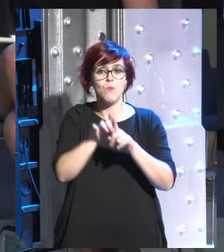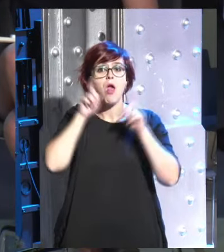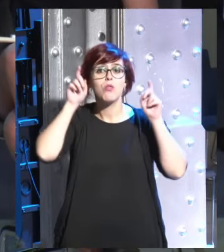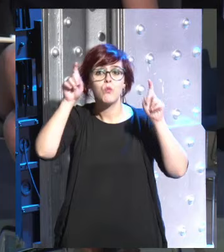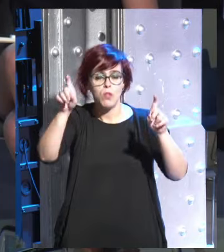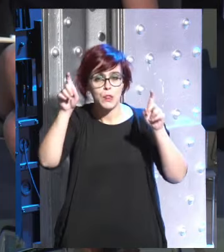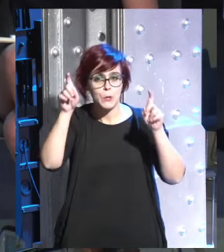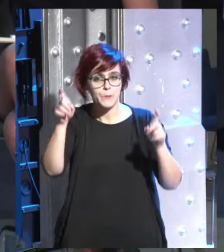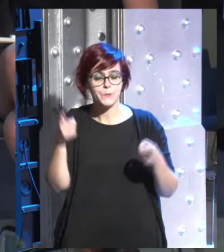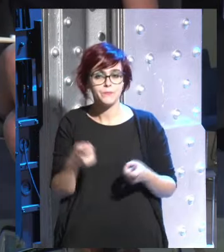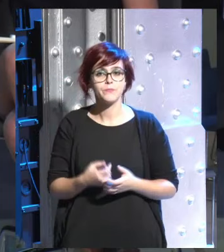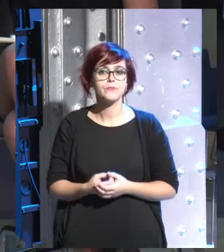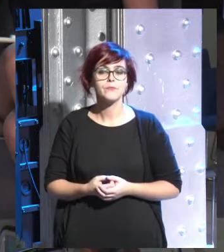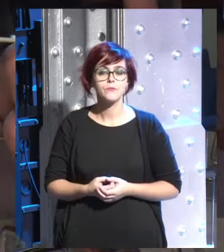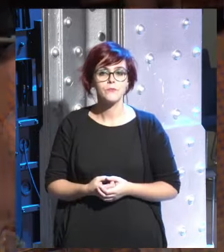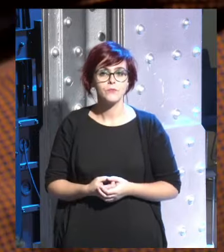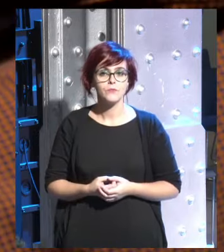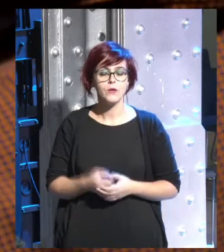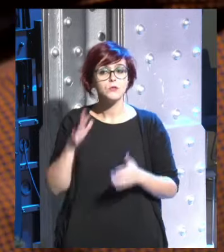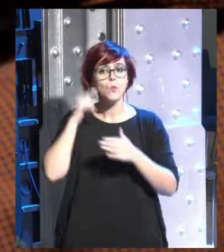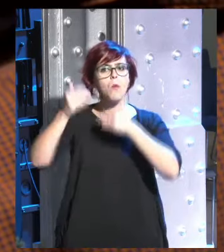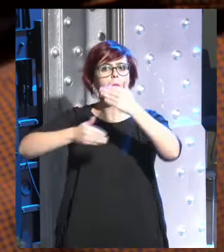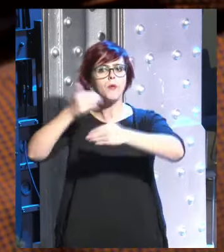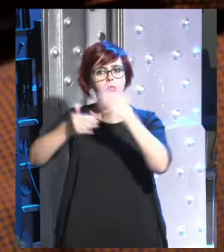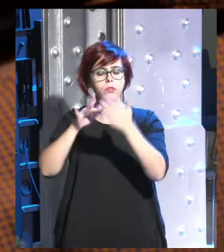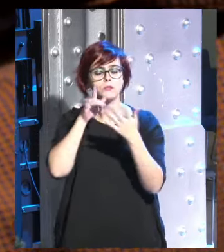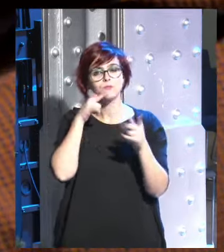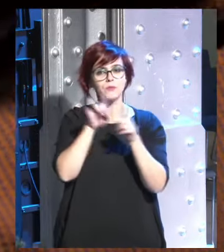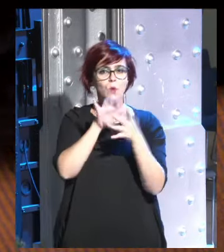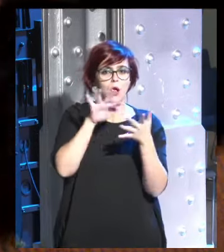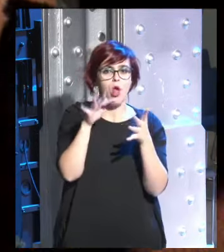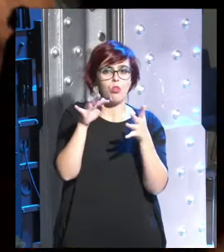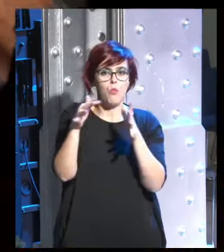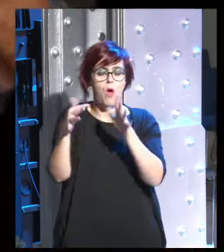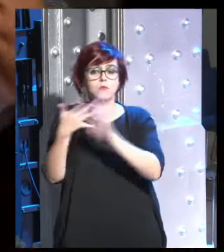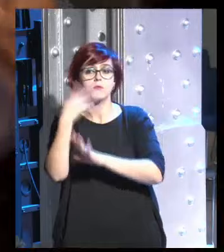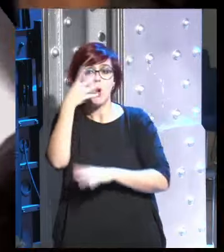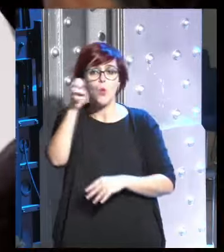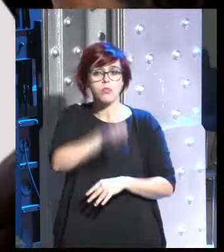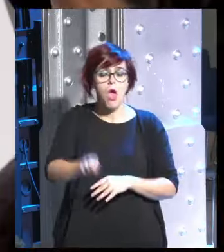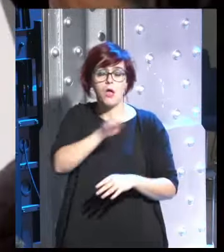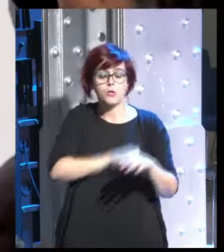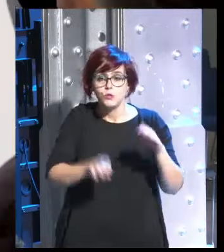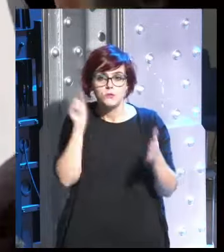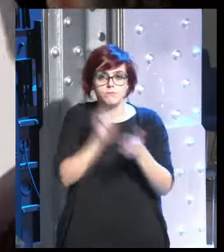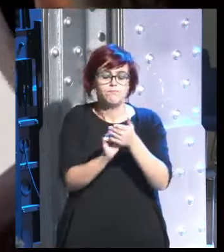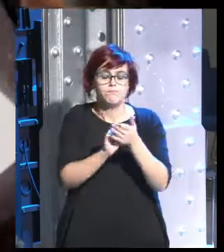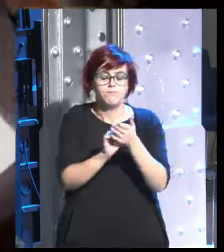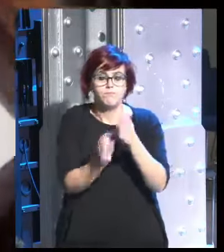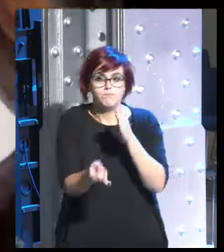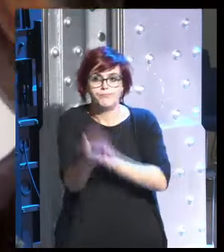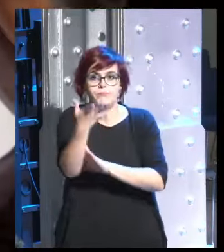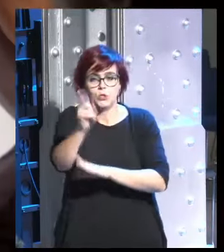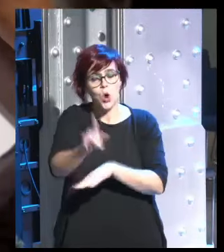la educación es un proceso por supuesto gradual no va a ocurrir dentro de cuarenta años de repente de la noche al día está